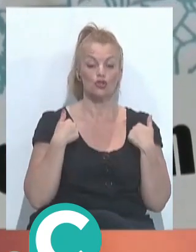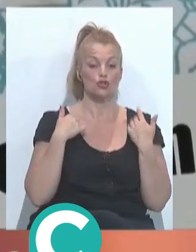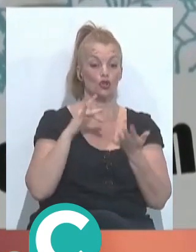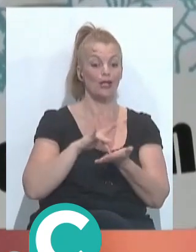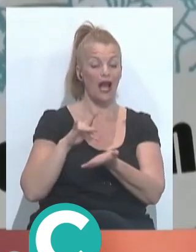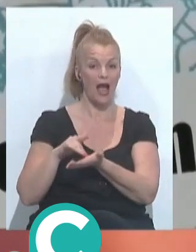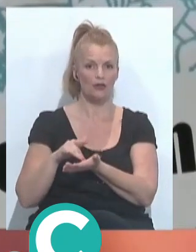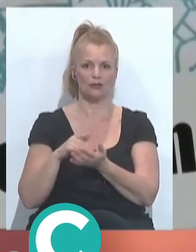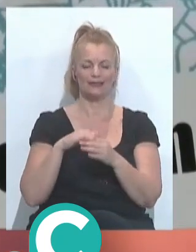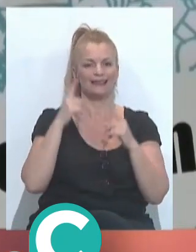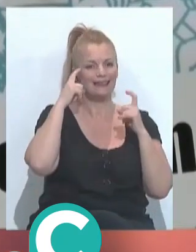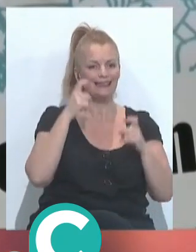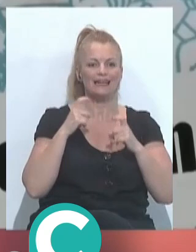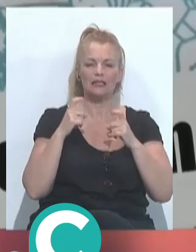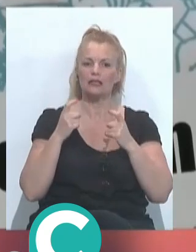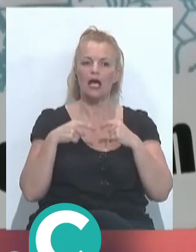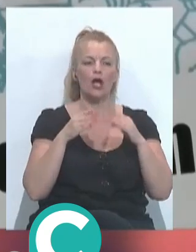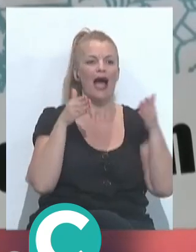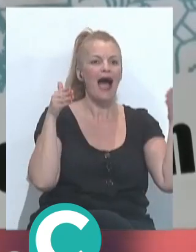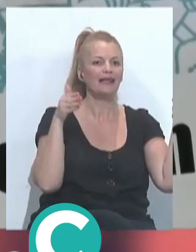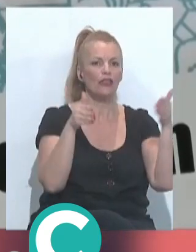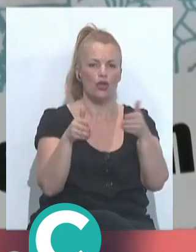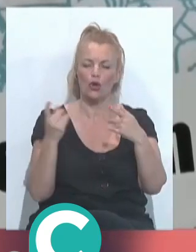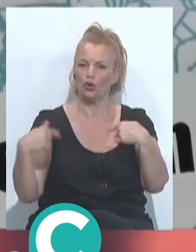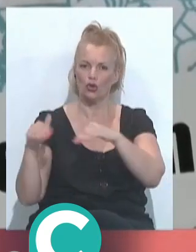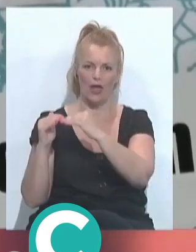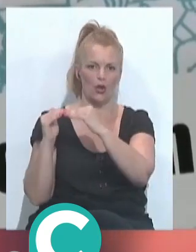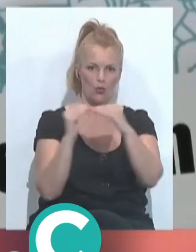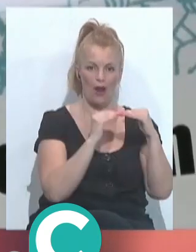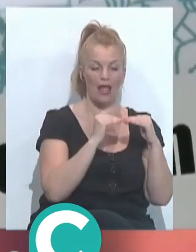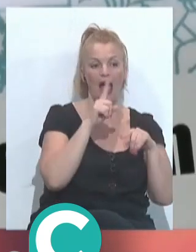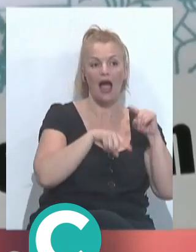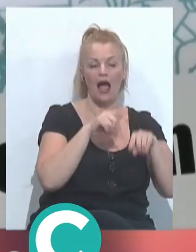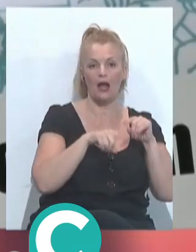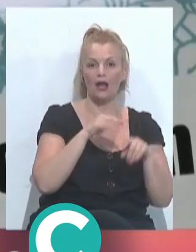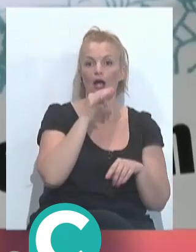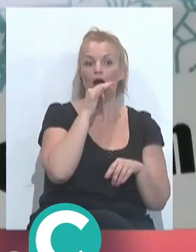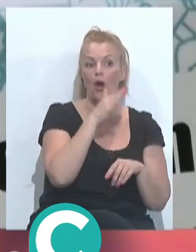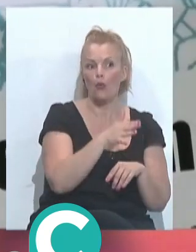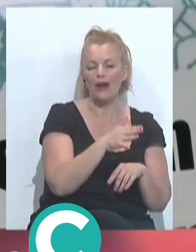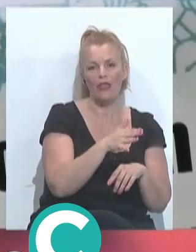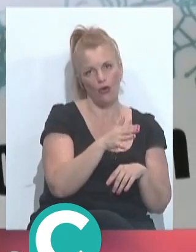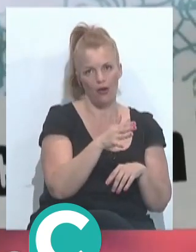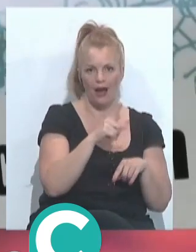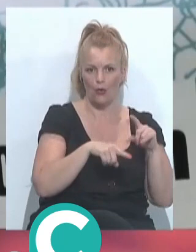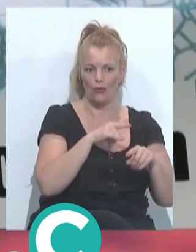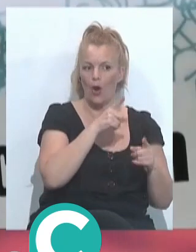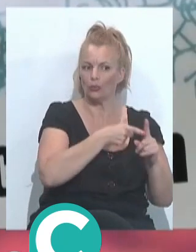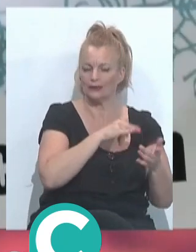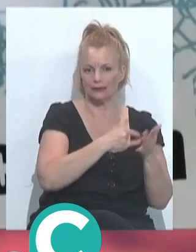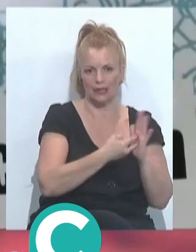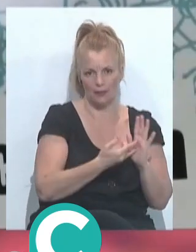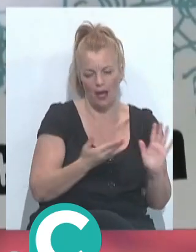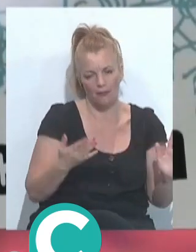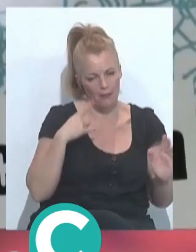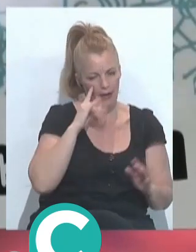yo he estado siempre se ha tratado a todo el mundo igual. Eso jurados que lo han utilizado ese sistema y que me parece una barbaridad, porque está... No, no, Con